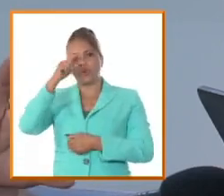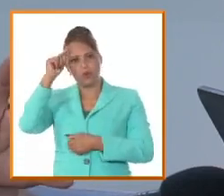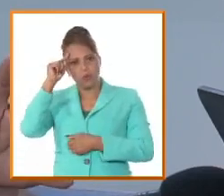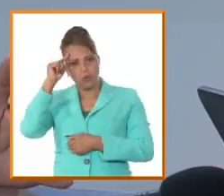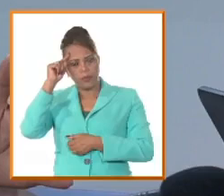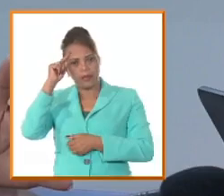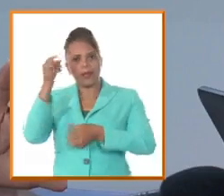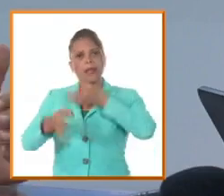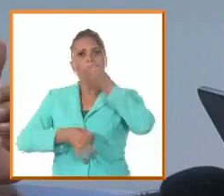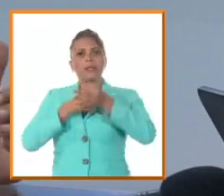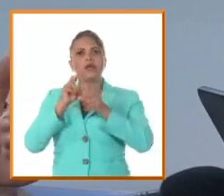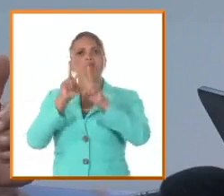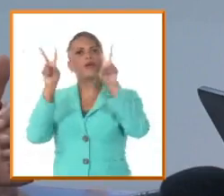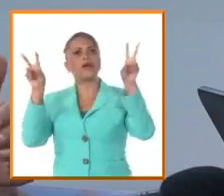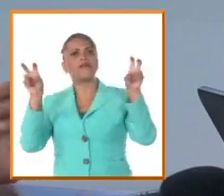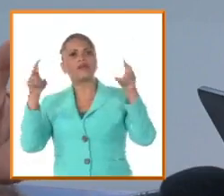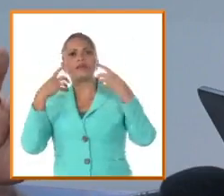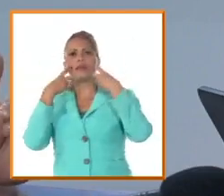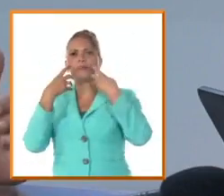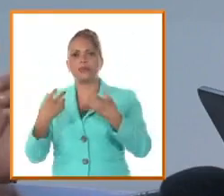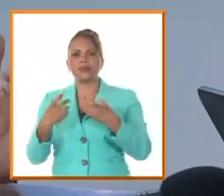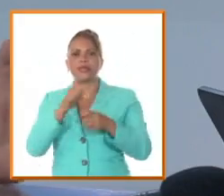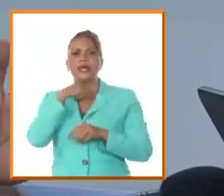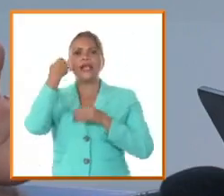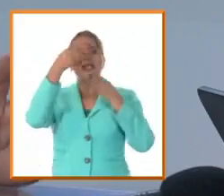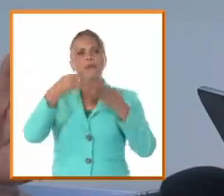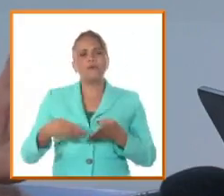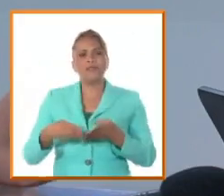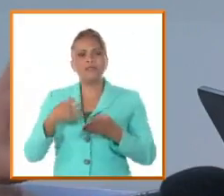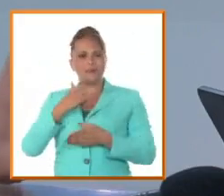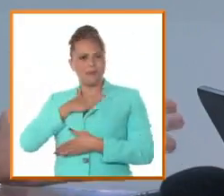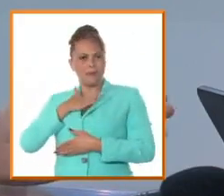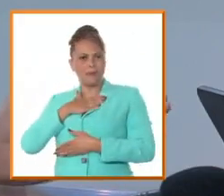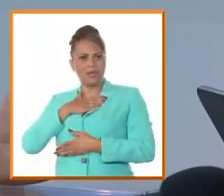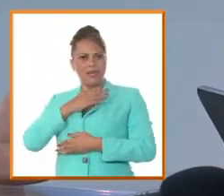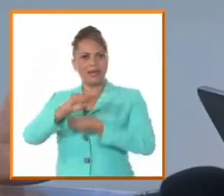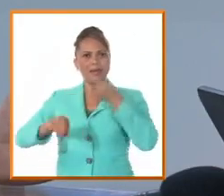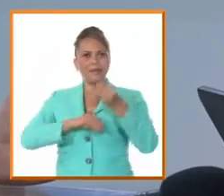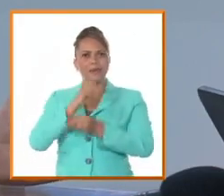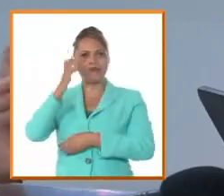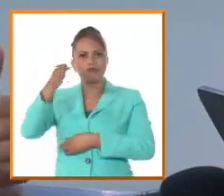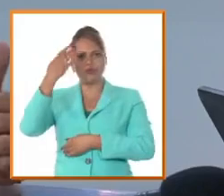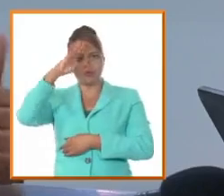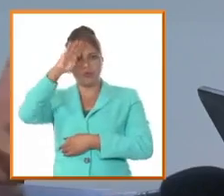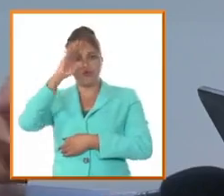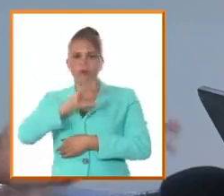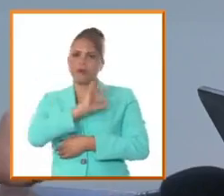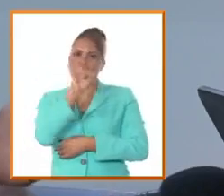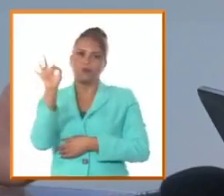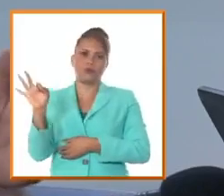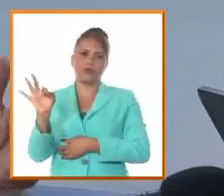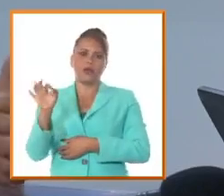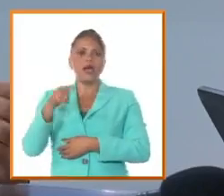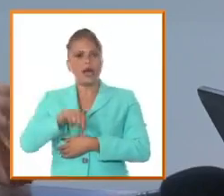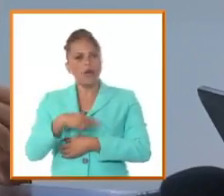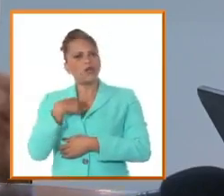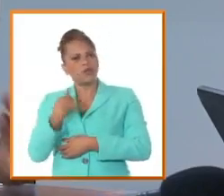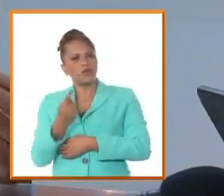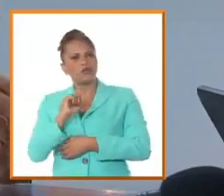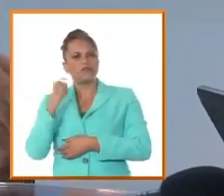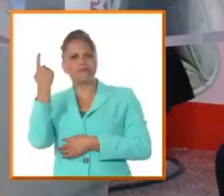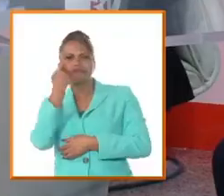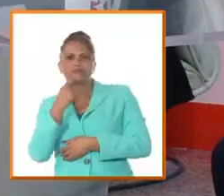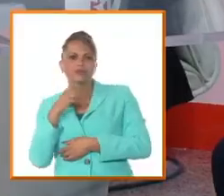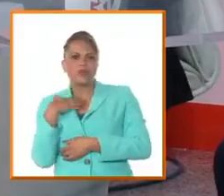muy interesante mi muerte no cambiará los destinos de Cuba ahora la gran pregunta es